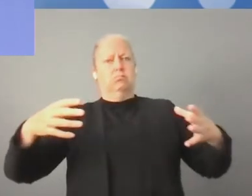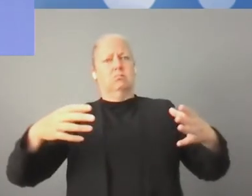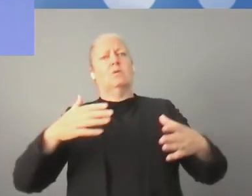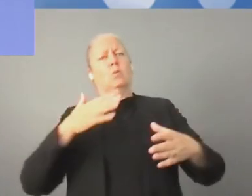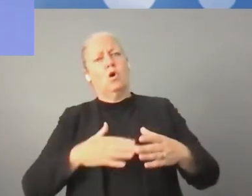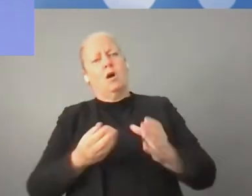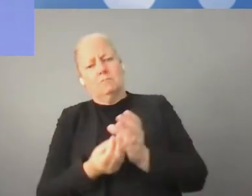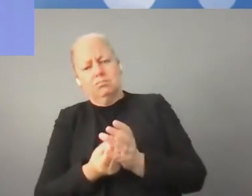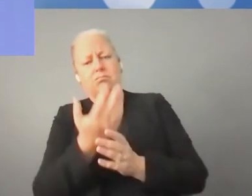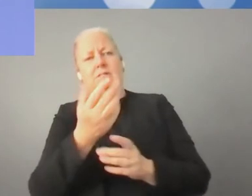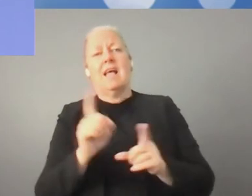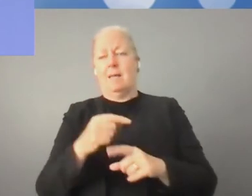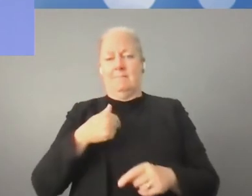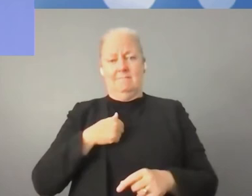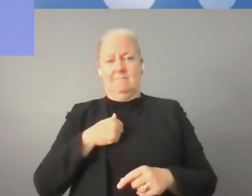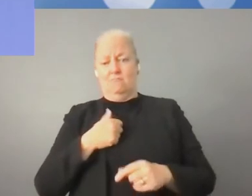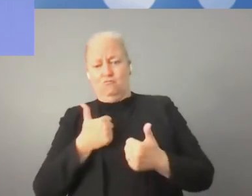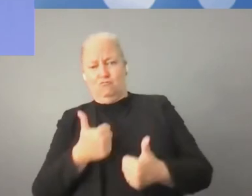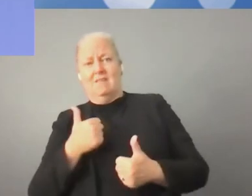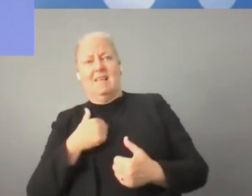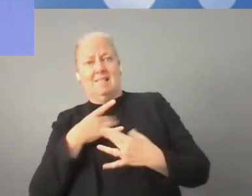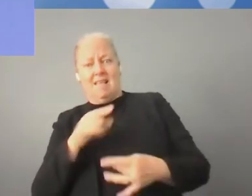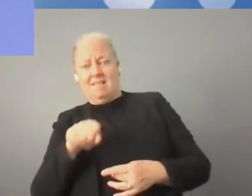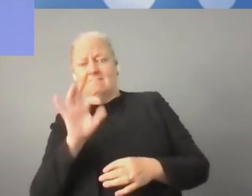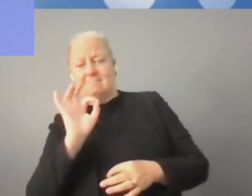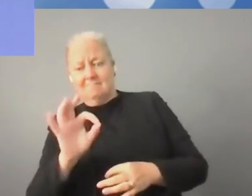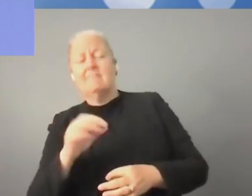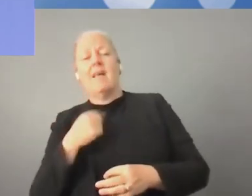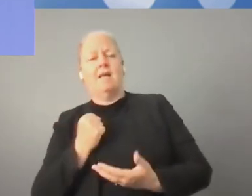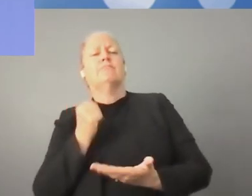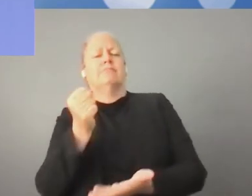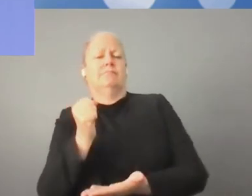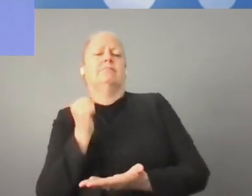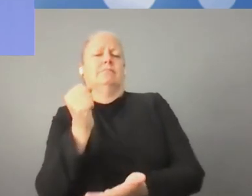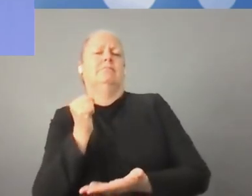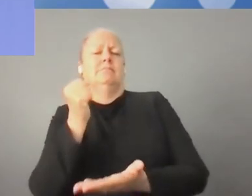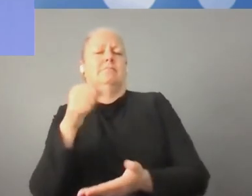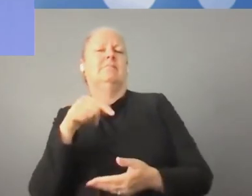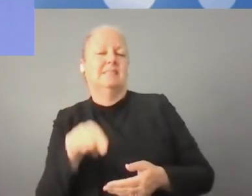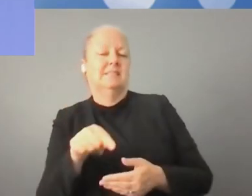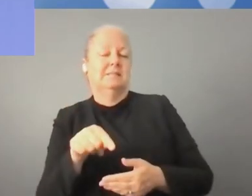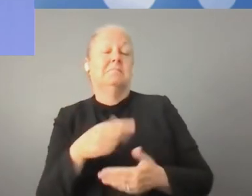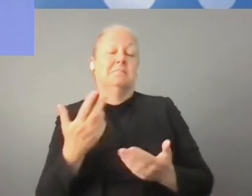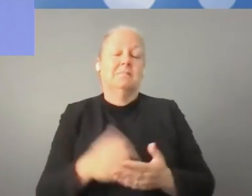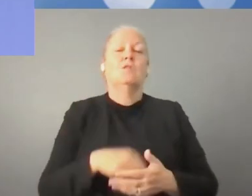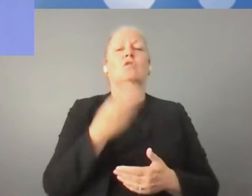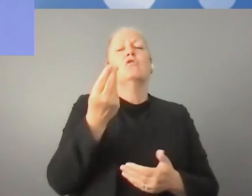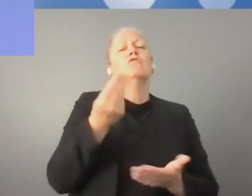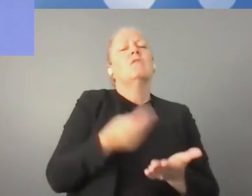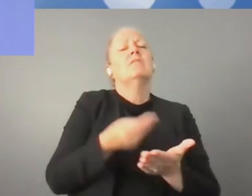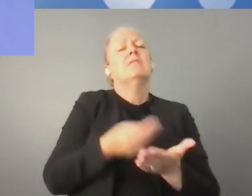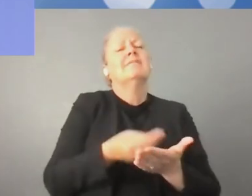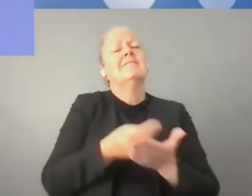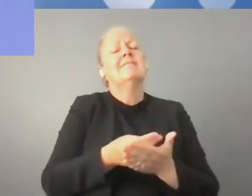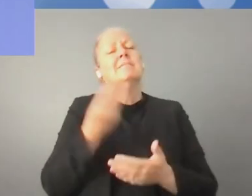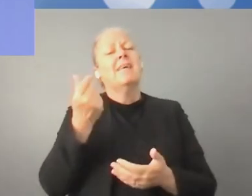por la inversión de inversores extranjeros. Ellos más bien perciben su oportunidad